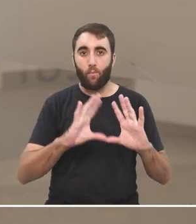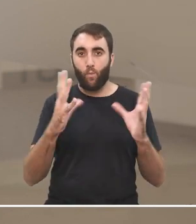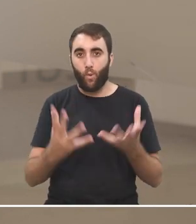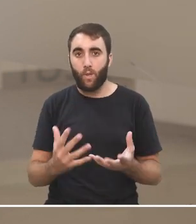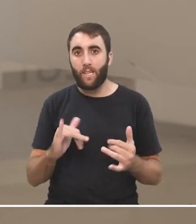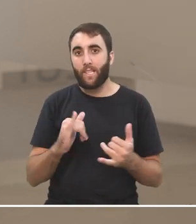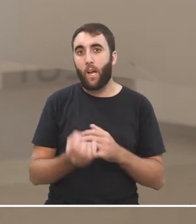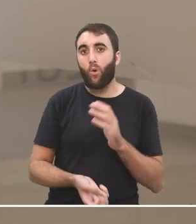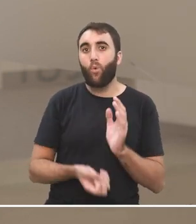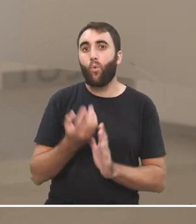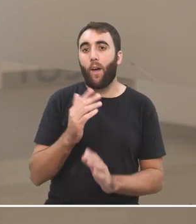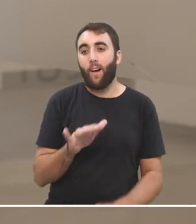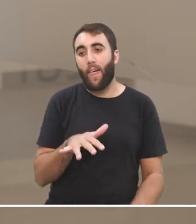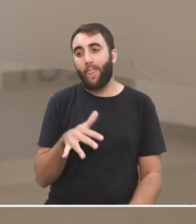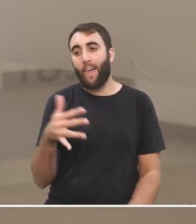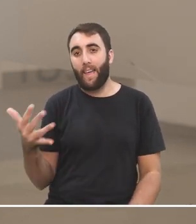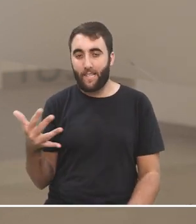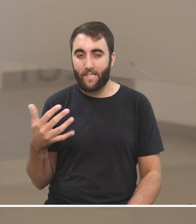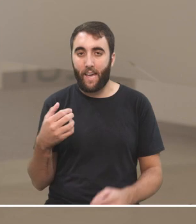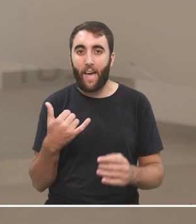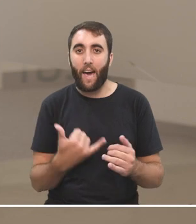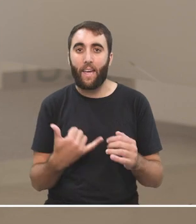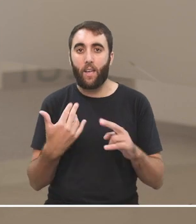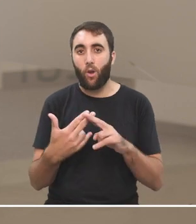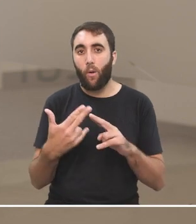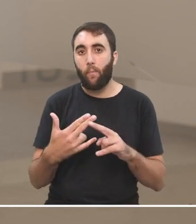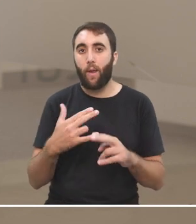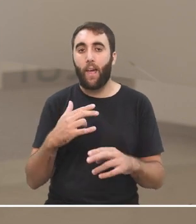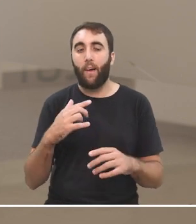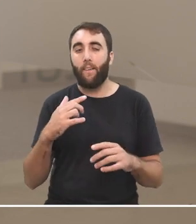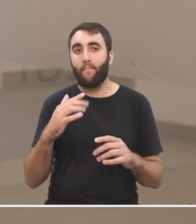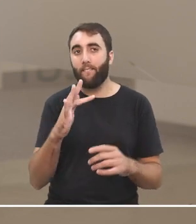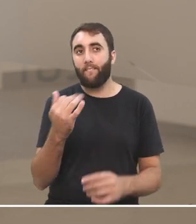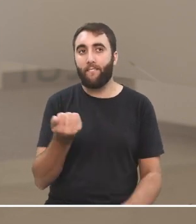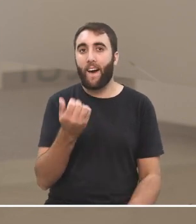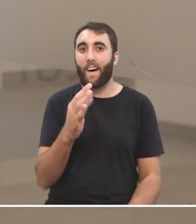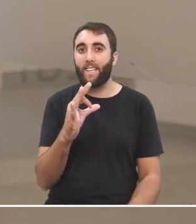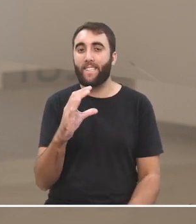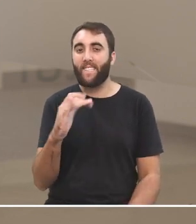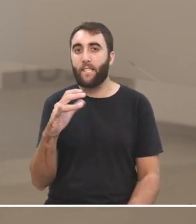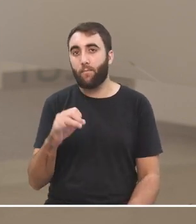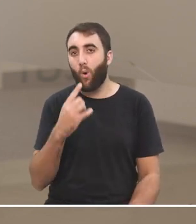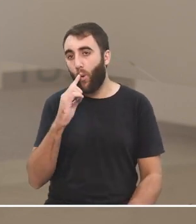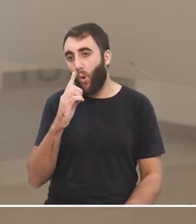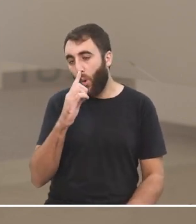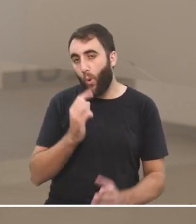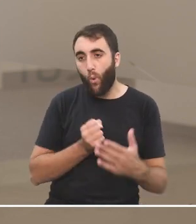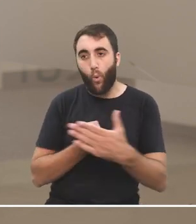esto que se llama la nueva derecha tiene varias denominaciones neofascismos en fin la nueva ultraderecha